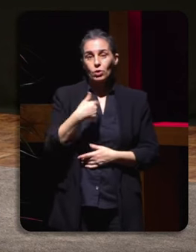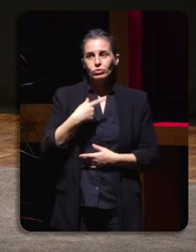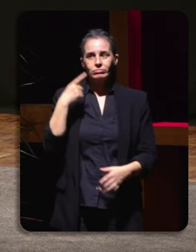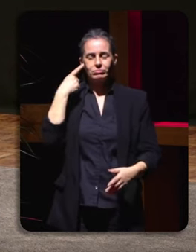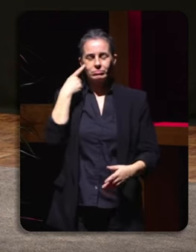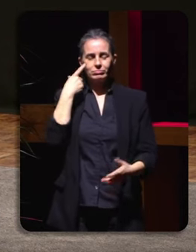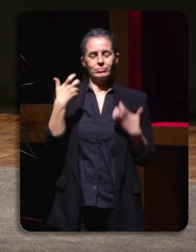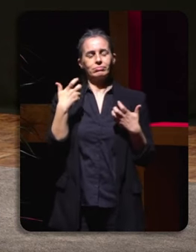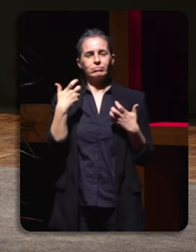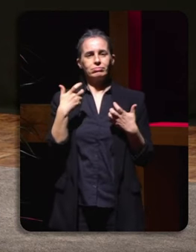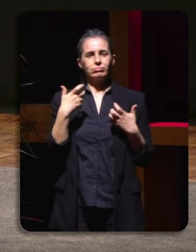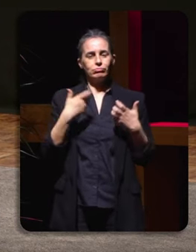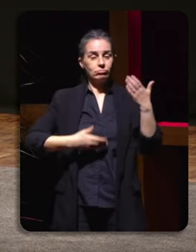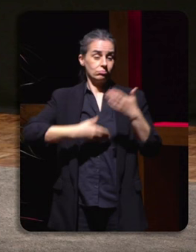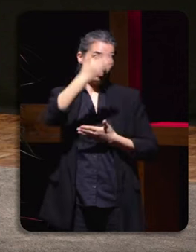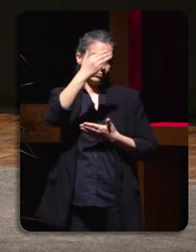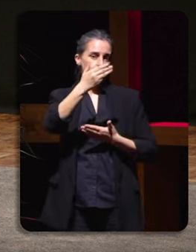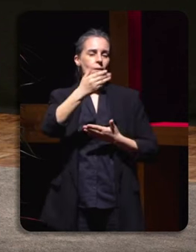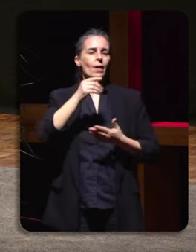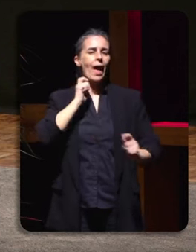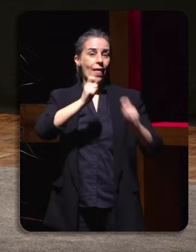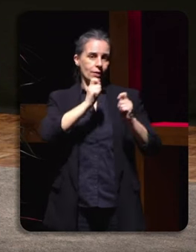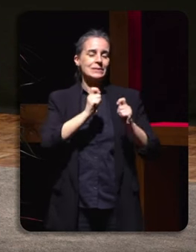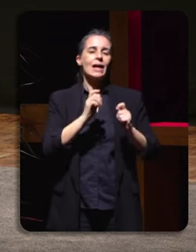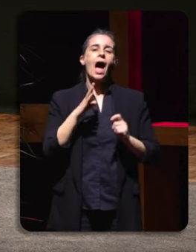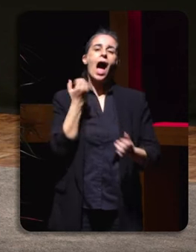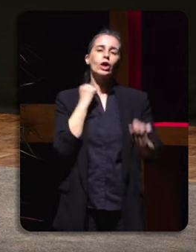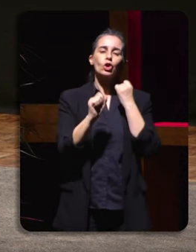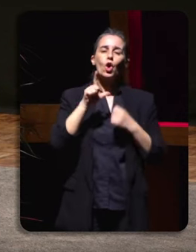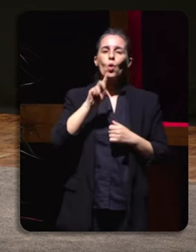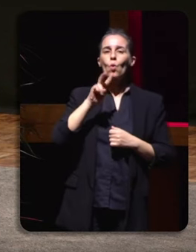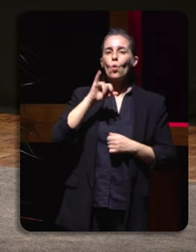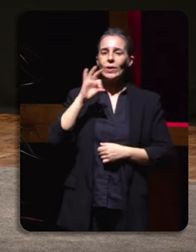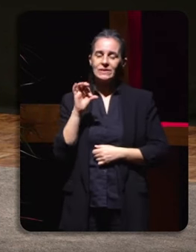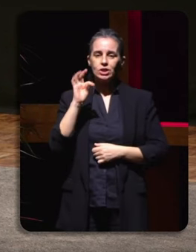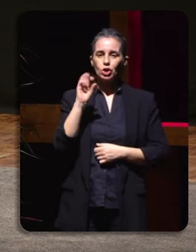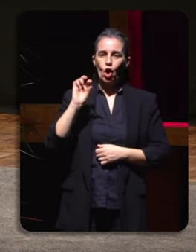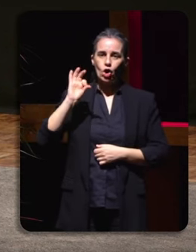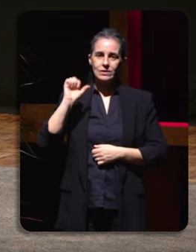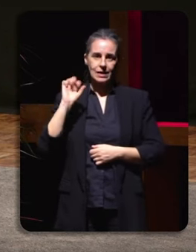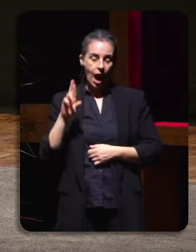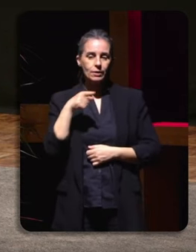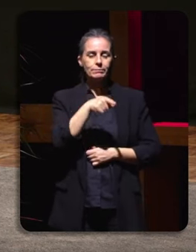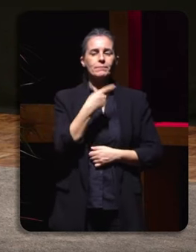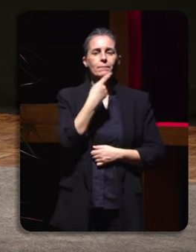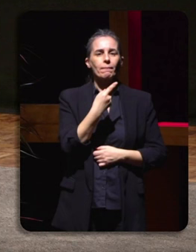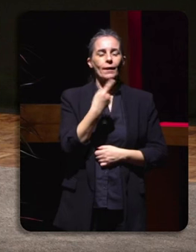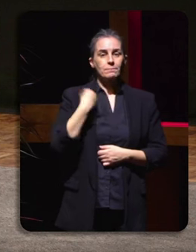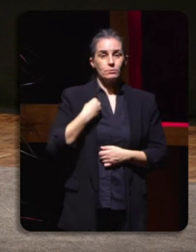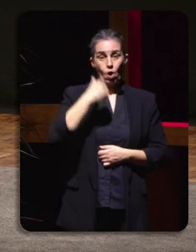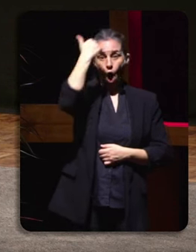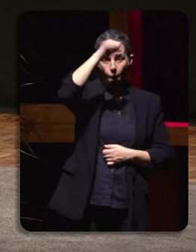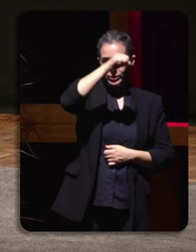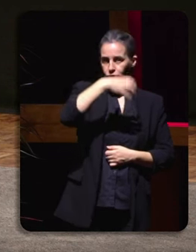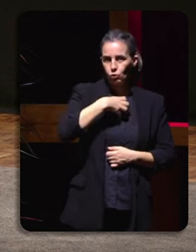entrevista que leía nun xornal co actor Luis Tosar, él decía algo así como non podemos permitir os homens